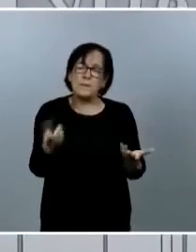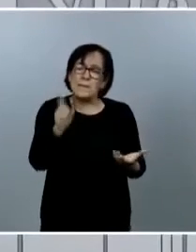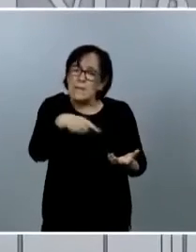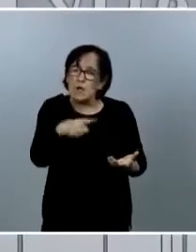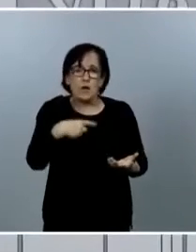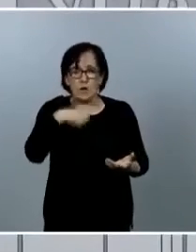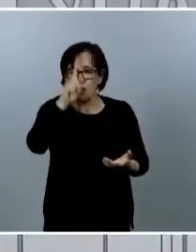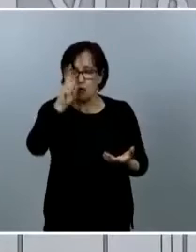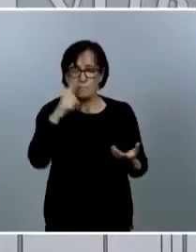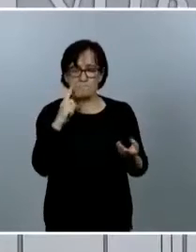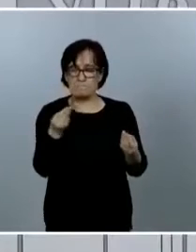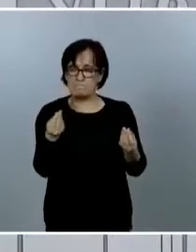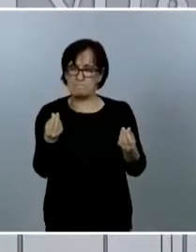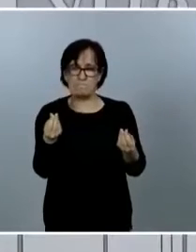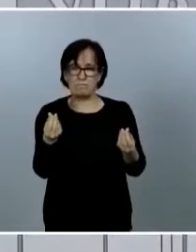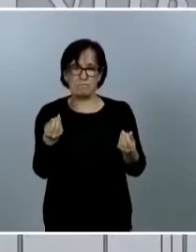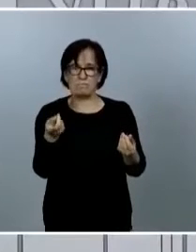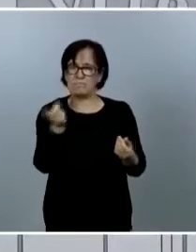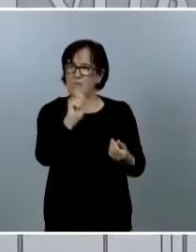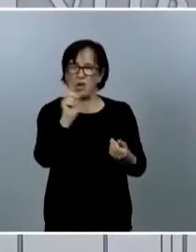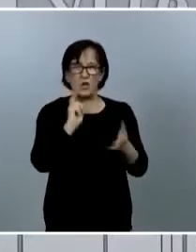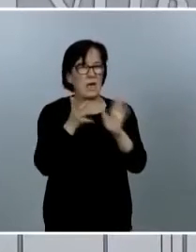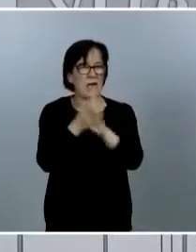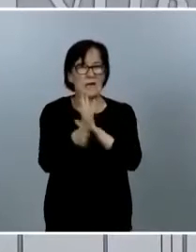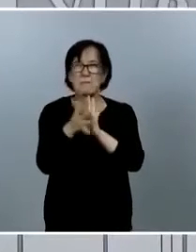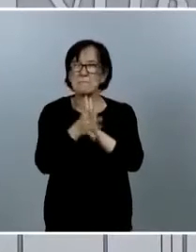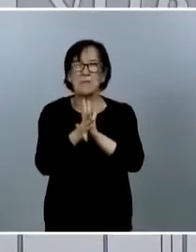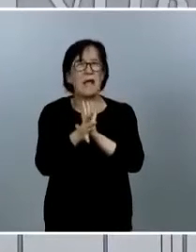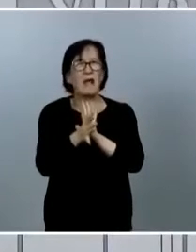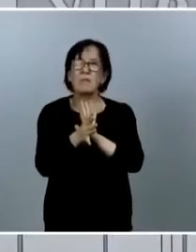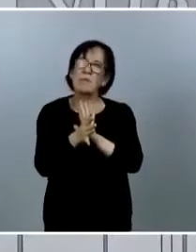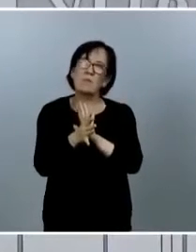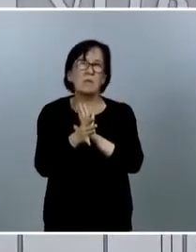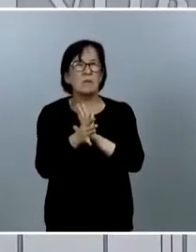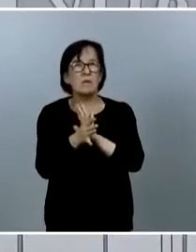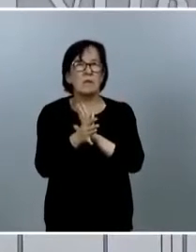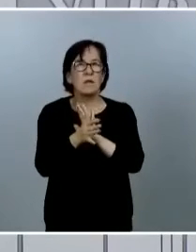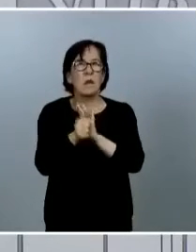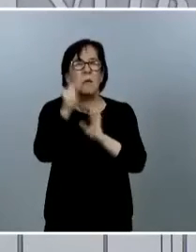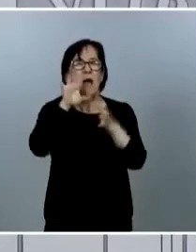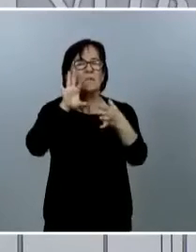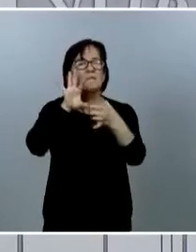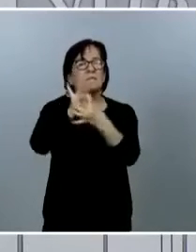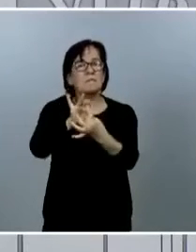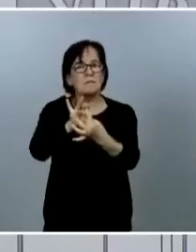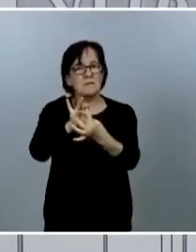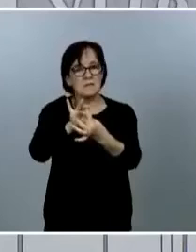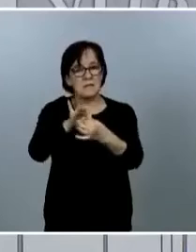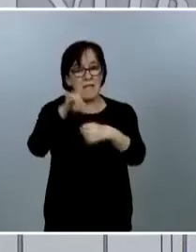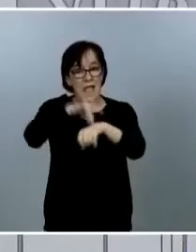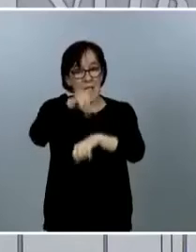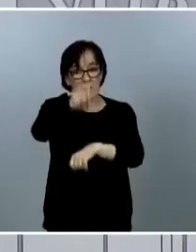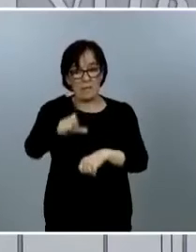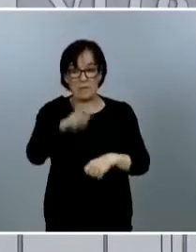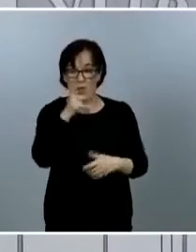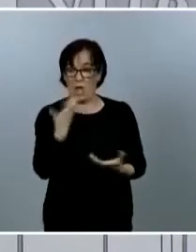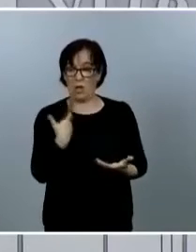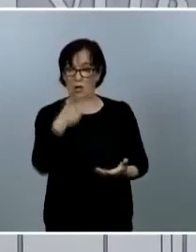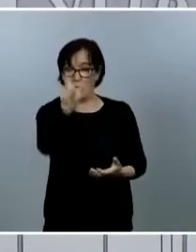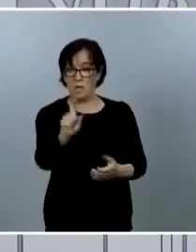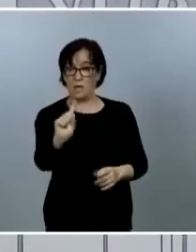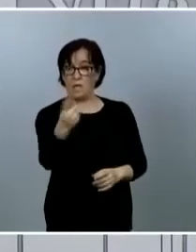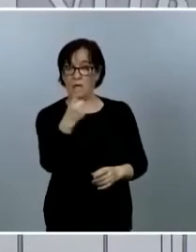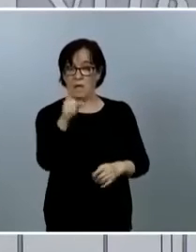no me parece que sea la explicación más asociada al tipo de pacientes que estamos viendo ahora o a los pacientes que estamos viendo ahora